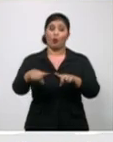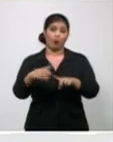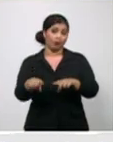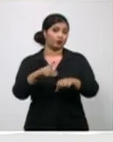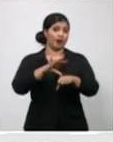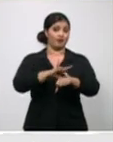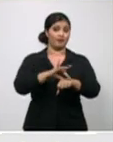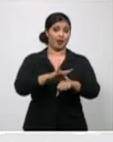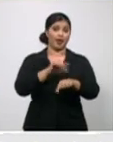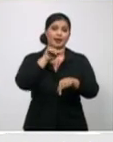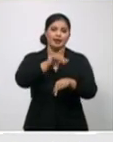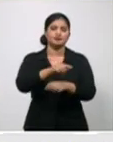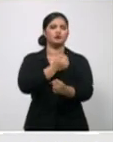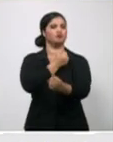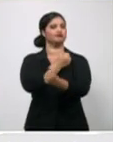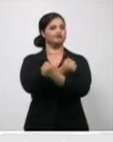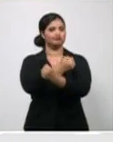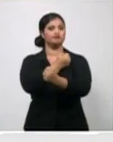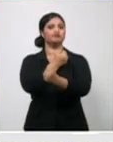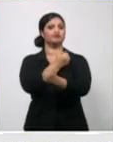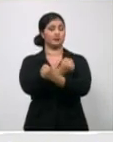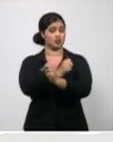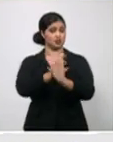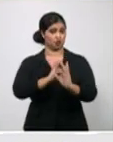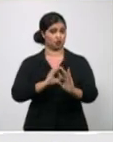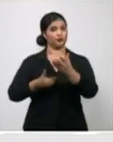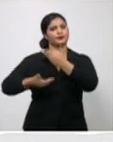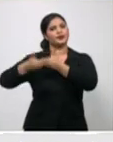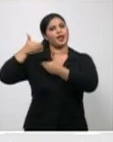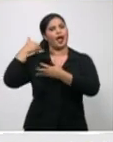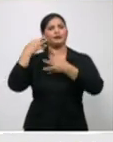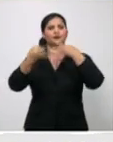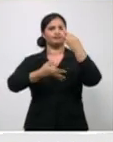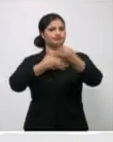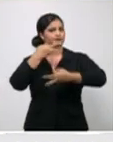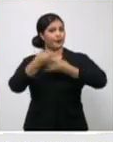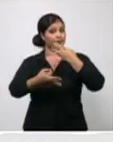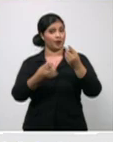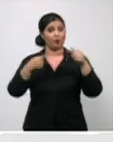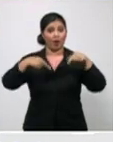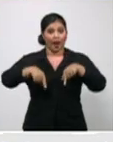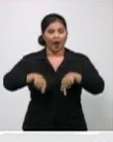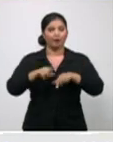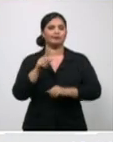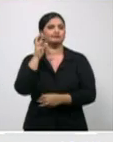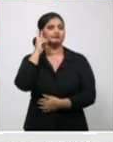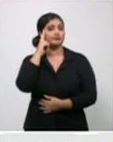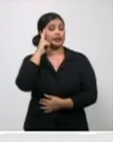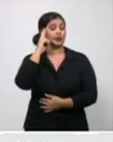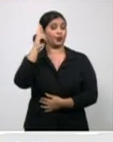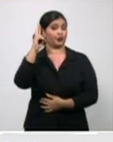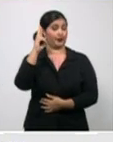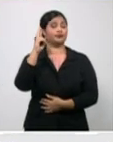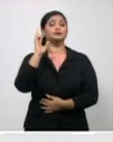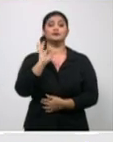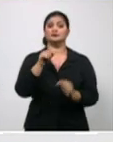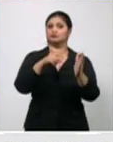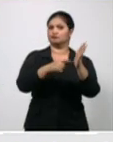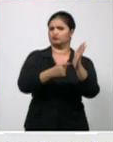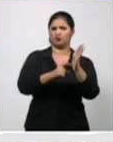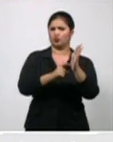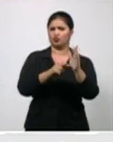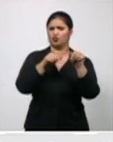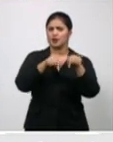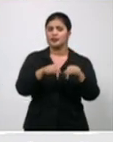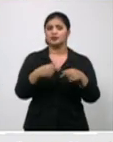algo que ya hace un tiempo habíamos hablado, y es en relación con